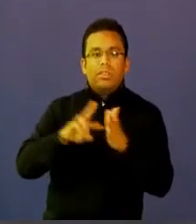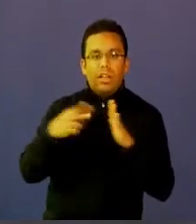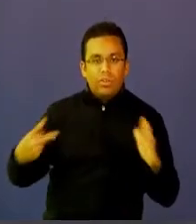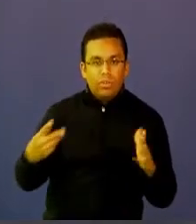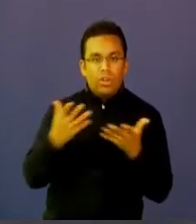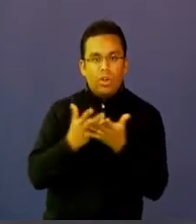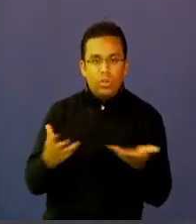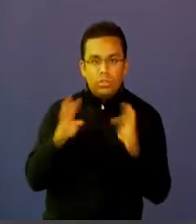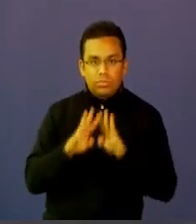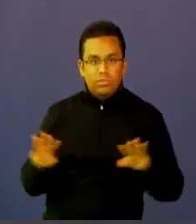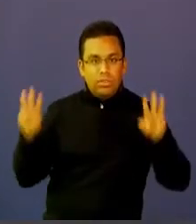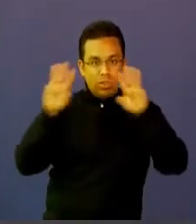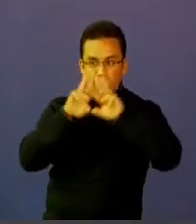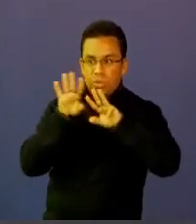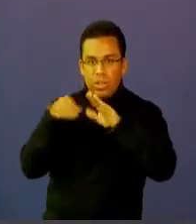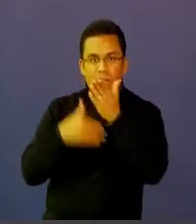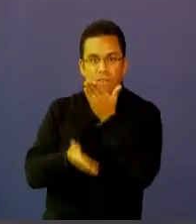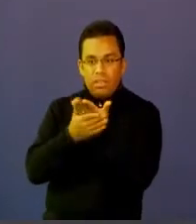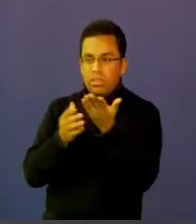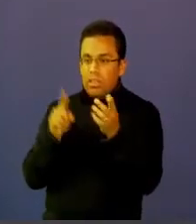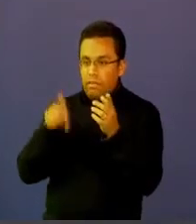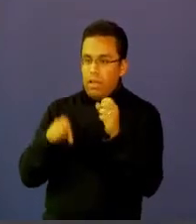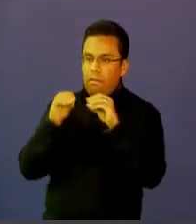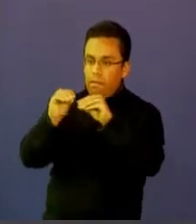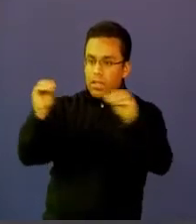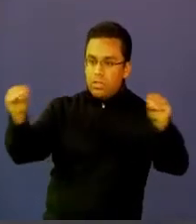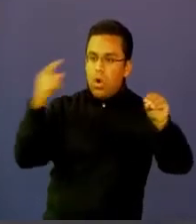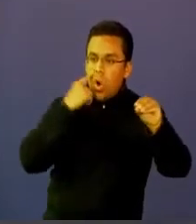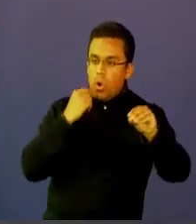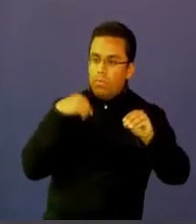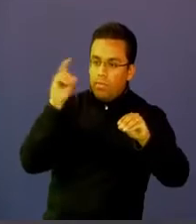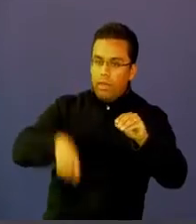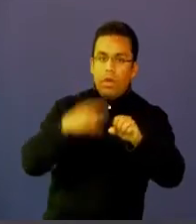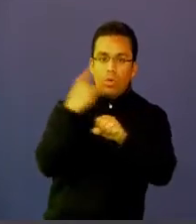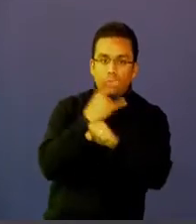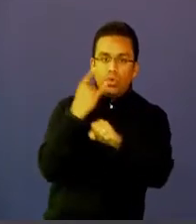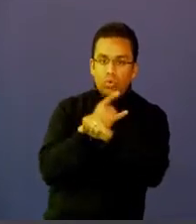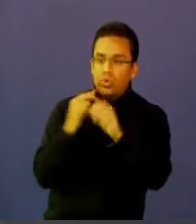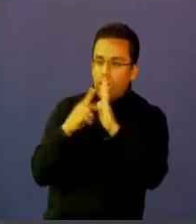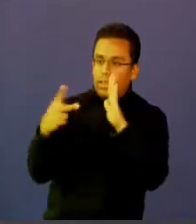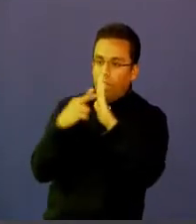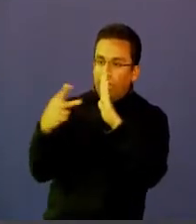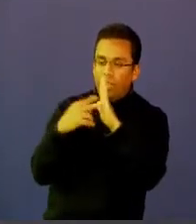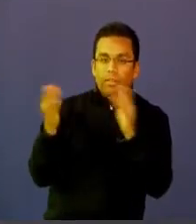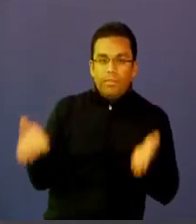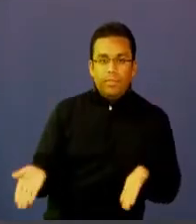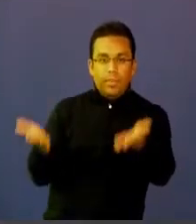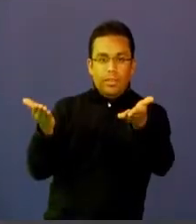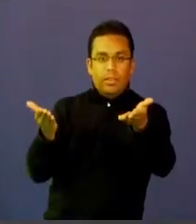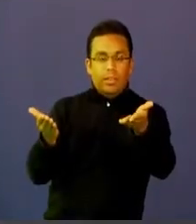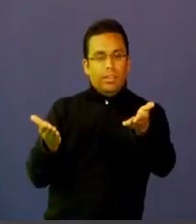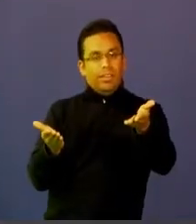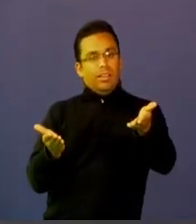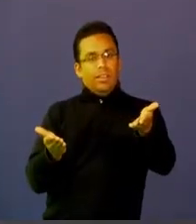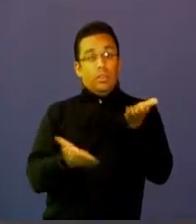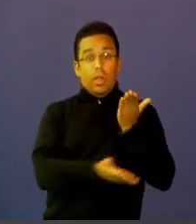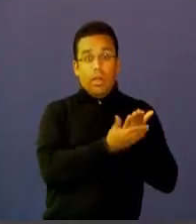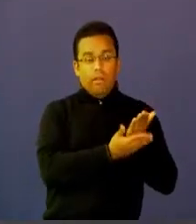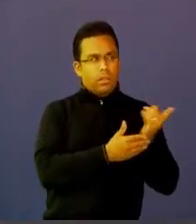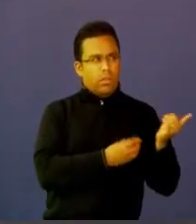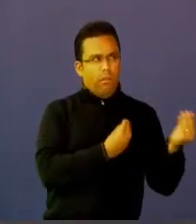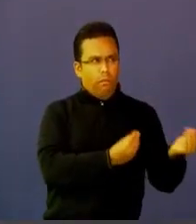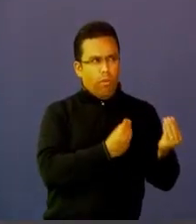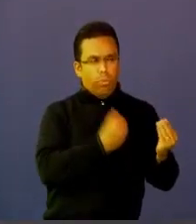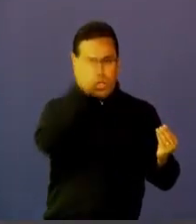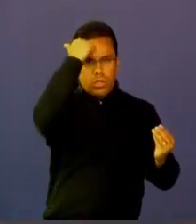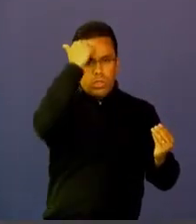acceso a internet la conectividad a internet a través de la formación docente entonces ojo cuando ya empezamos a hablar de la formación docente